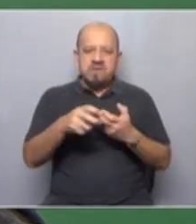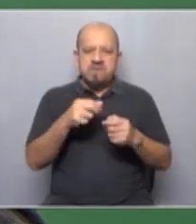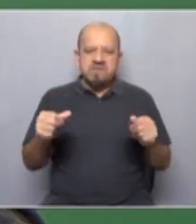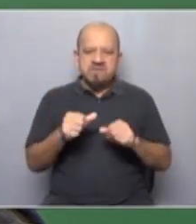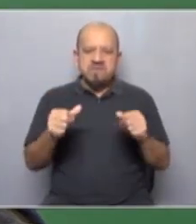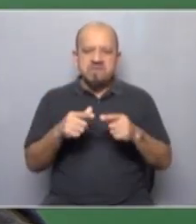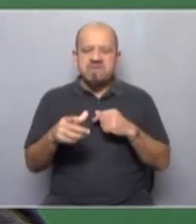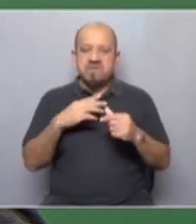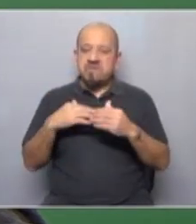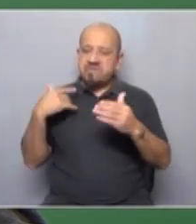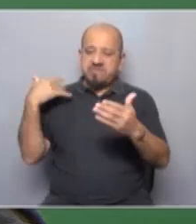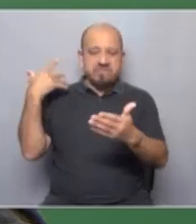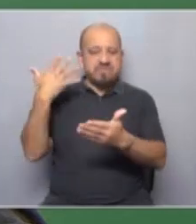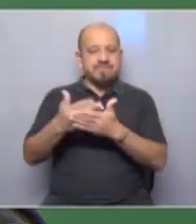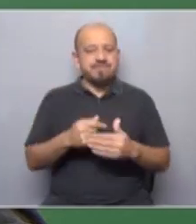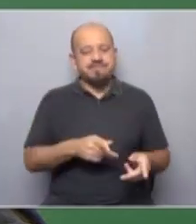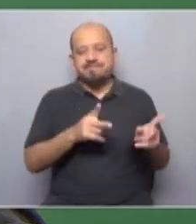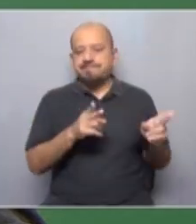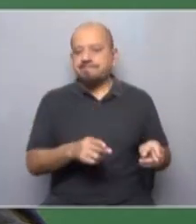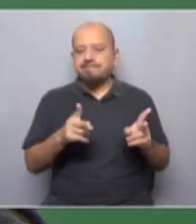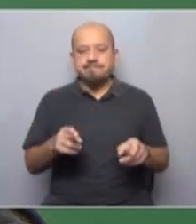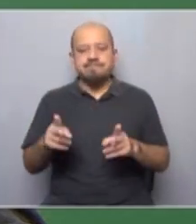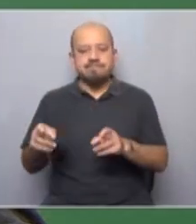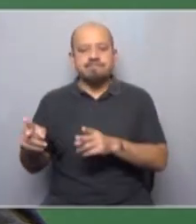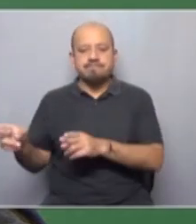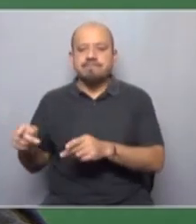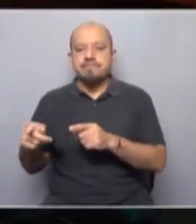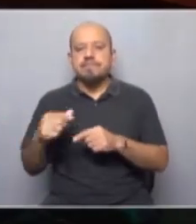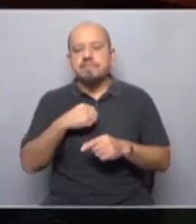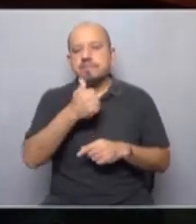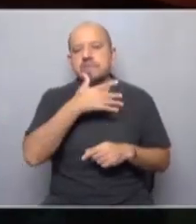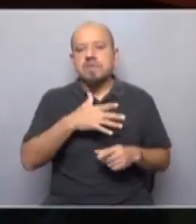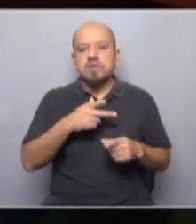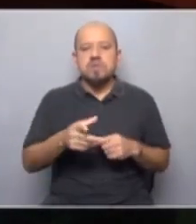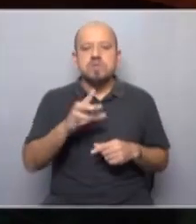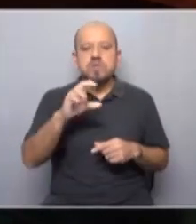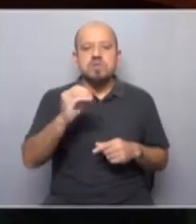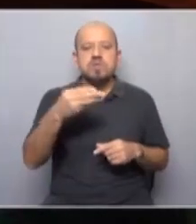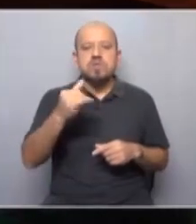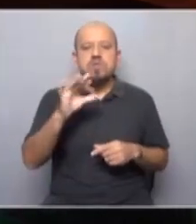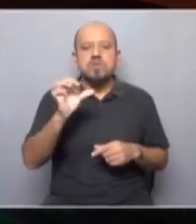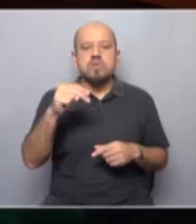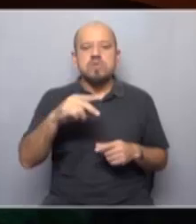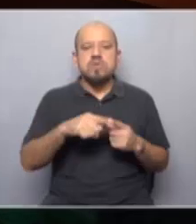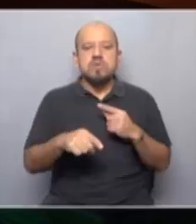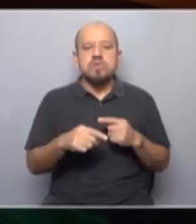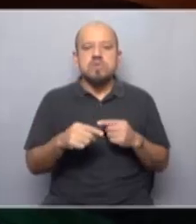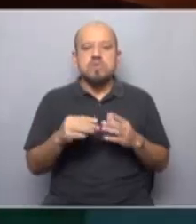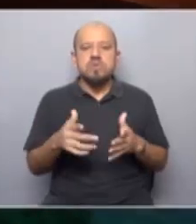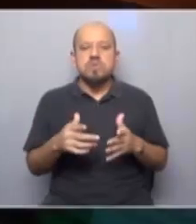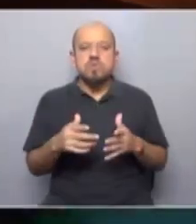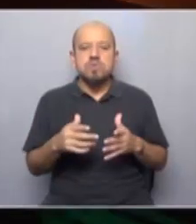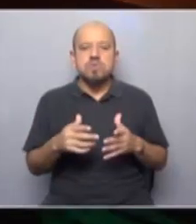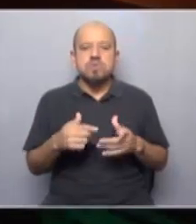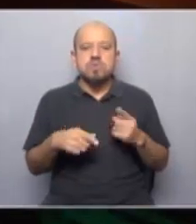y ha pasado por muchas etapas. Yo paso rápido por la historia. Robinson les eludió la pregunta histórica que tiene mucho que ver